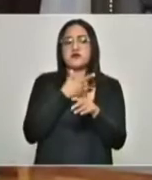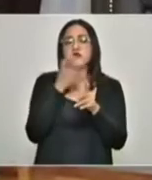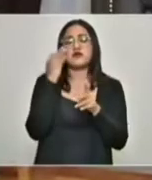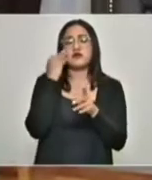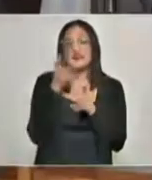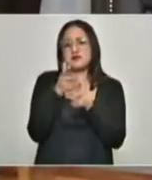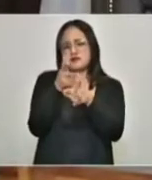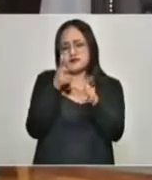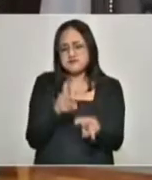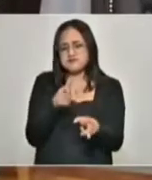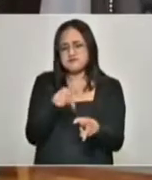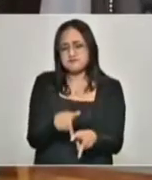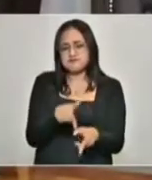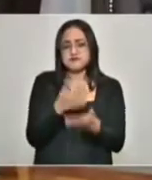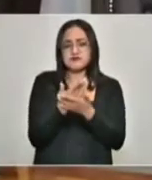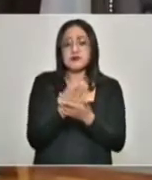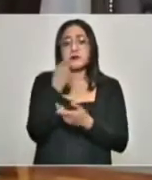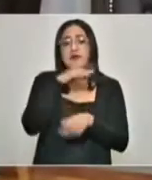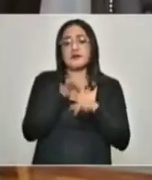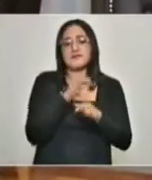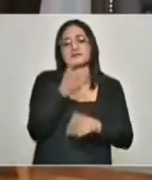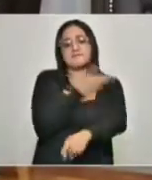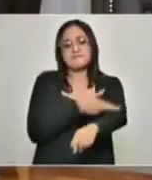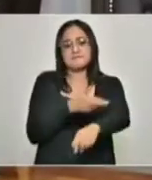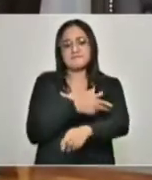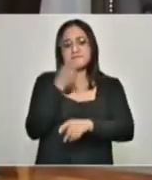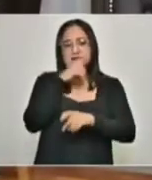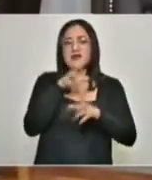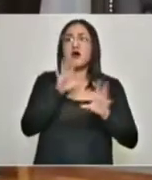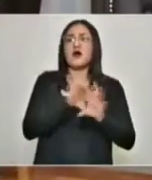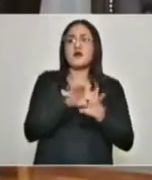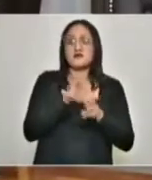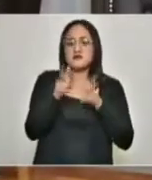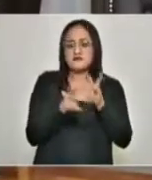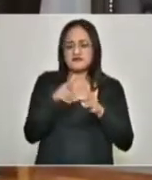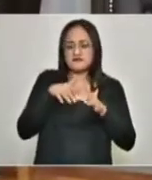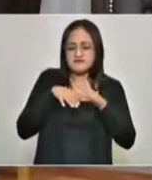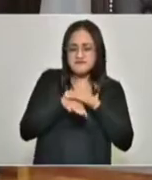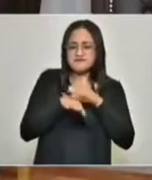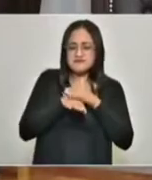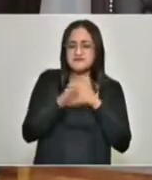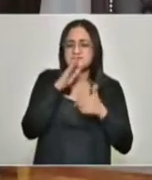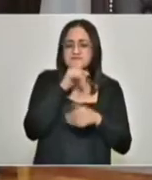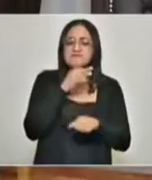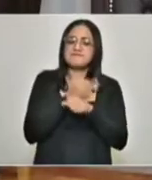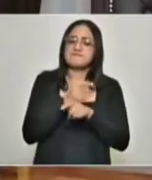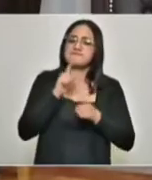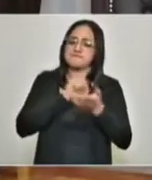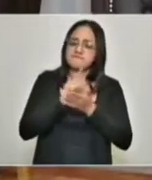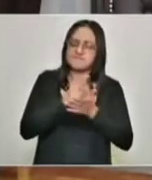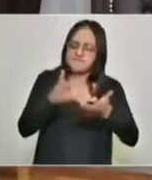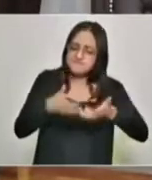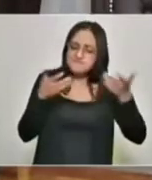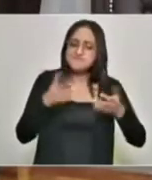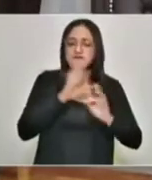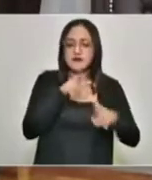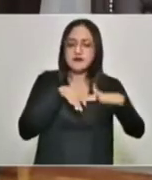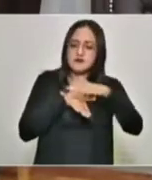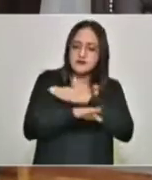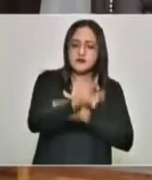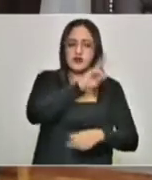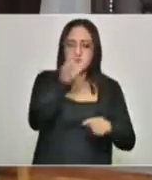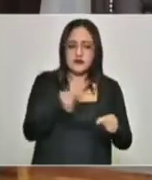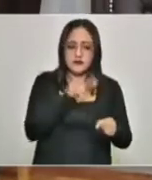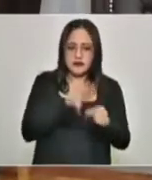unas horas, pero ya al trabajar en los hundimientos que se habían presentado y dar estabilidad a la vía, ya pudo seguir su